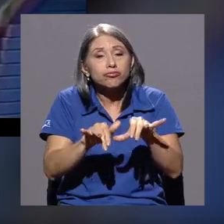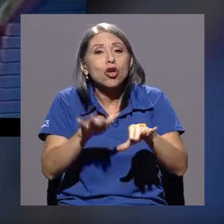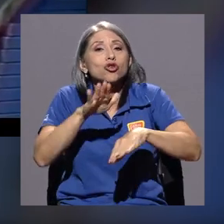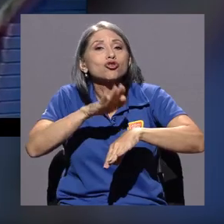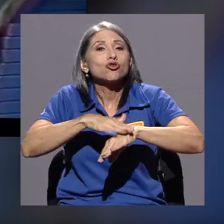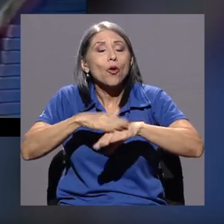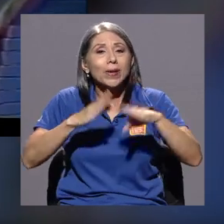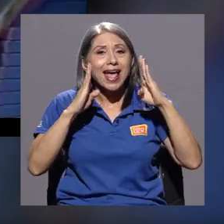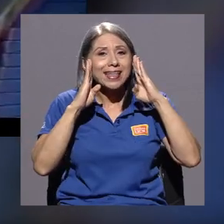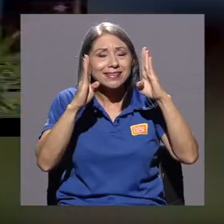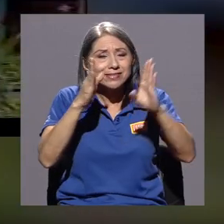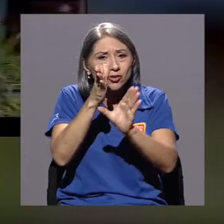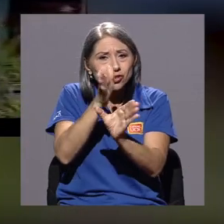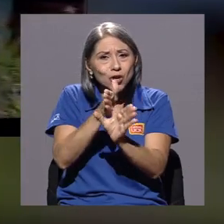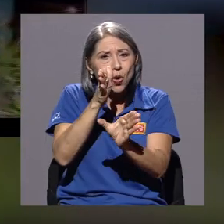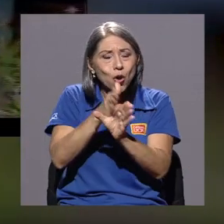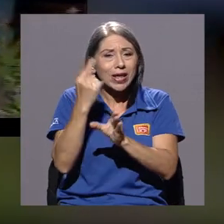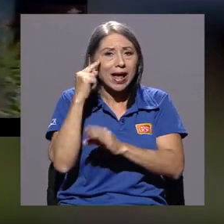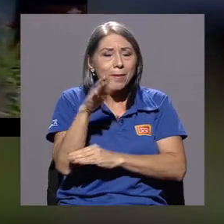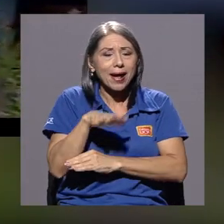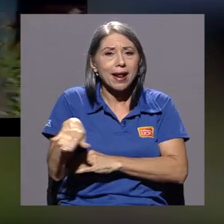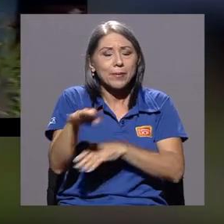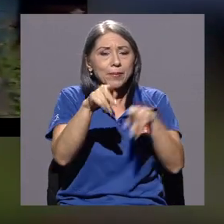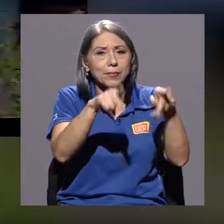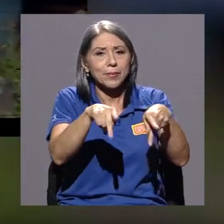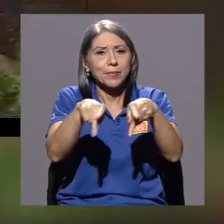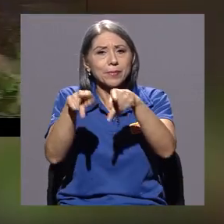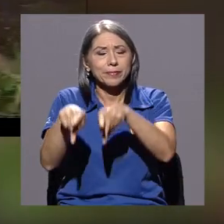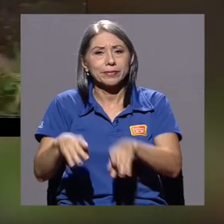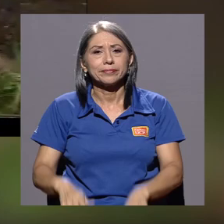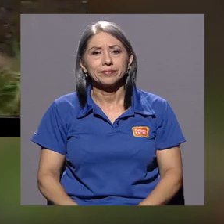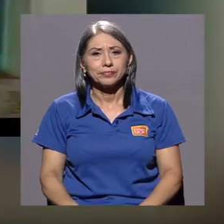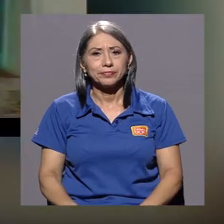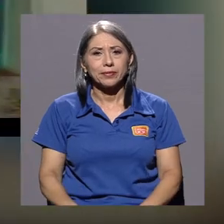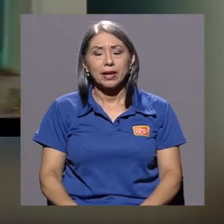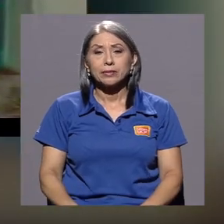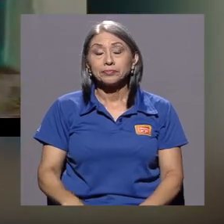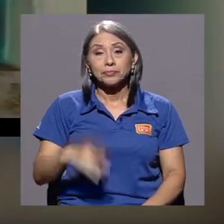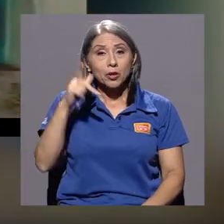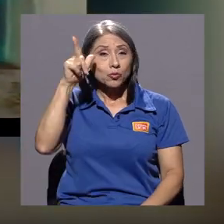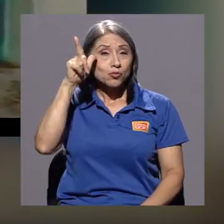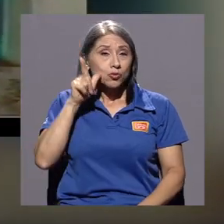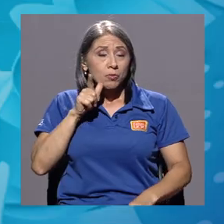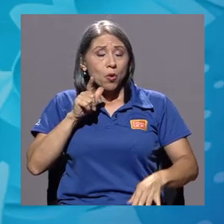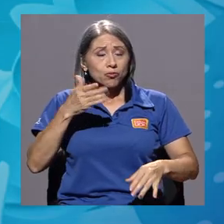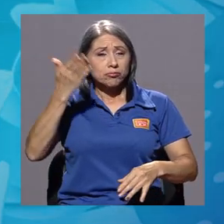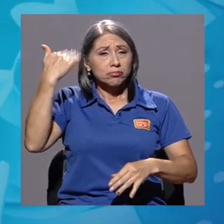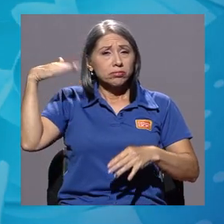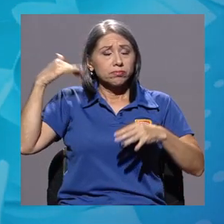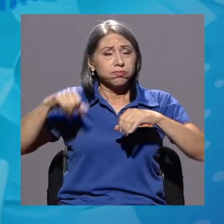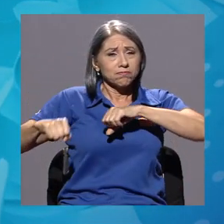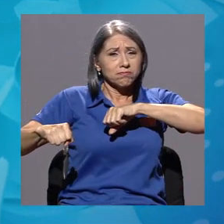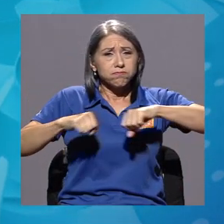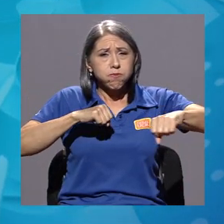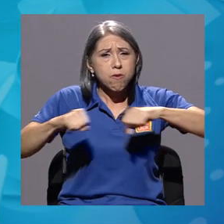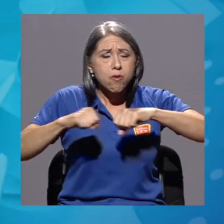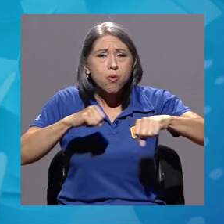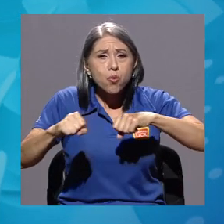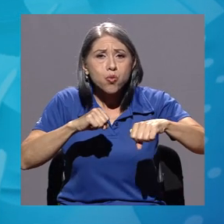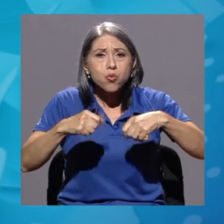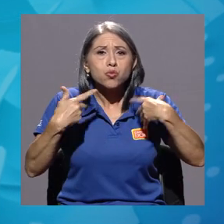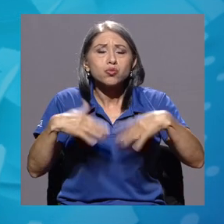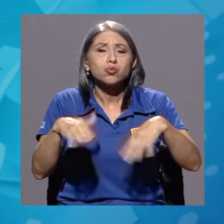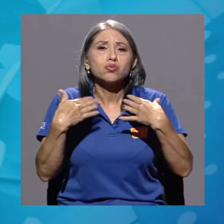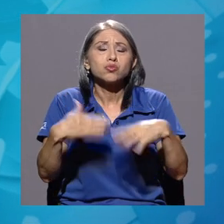sobre la atención psicológica que se le brindó a la población. El terremoto de Limón causó grandísimos